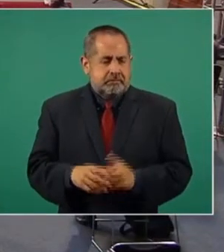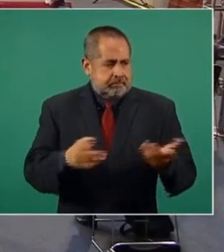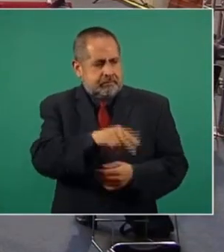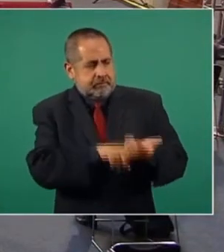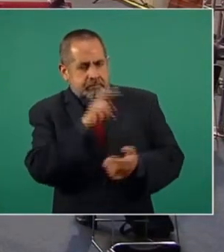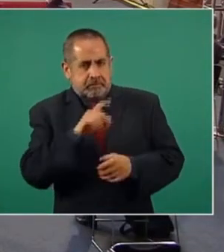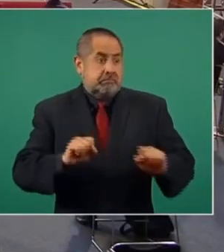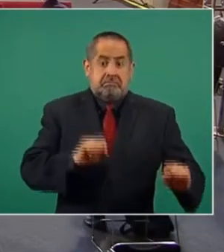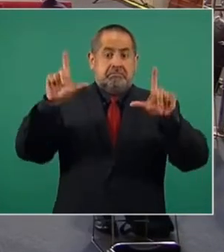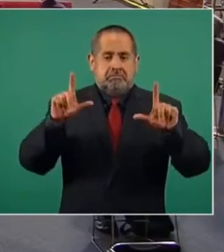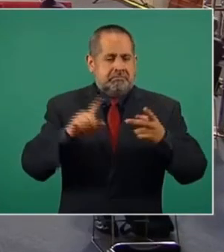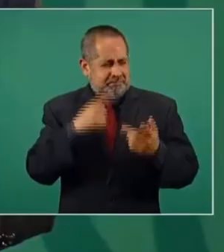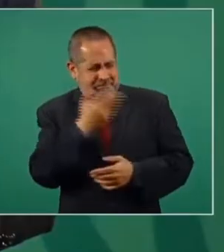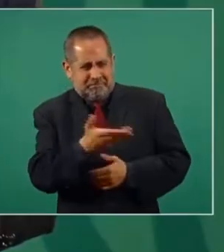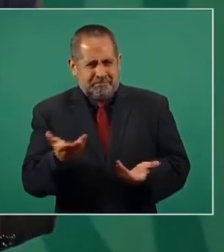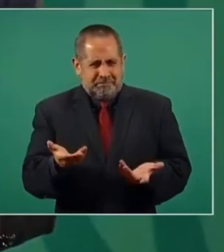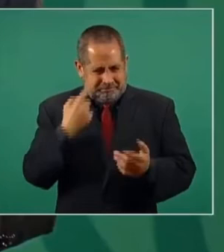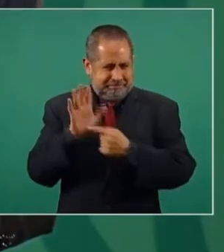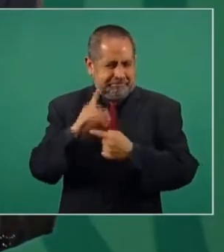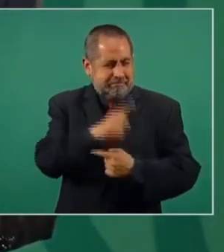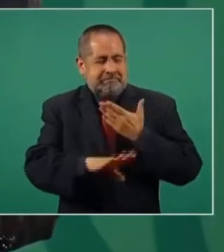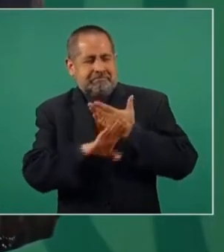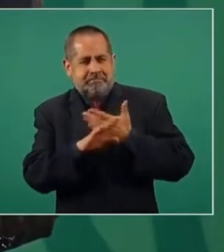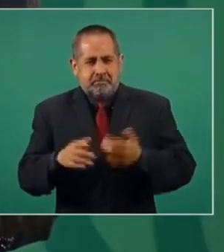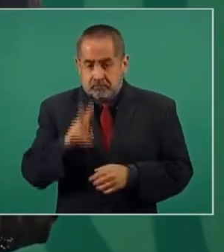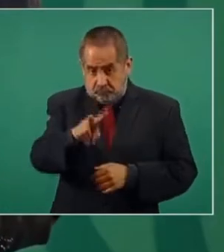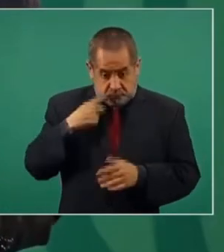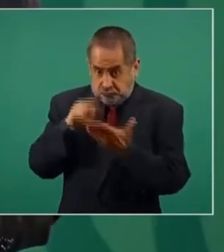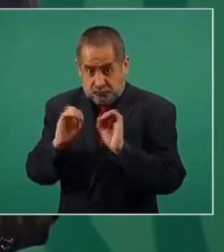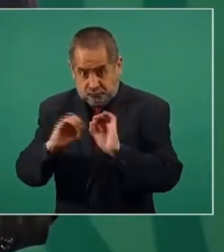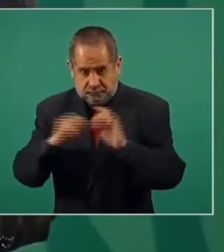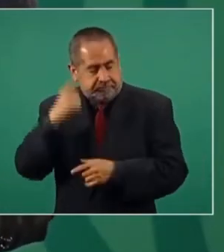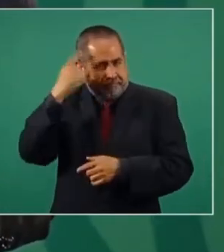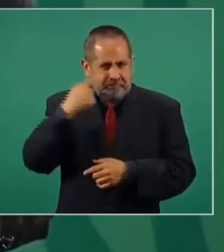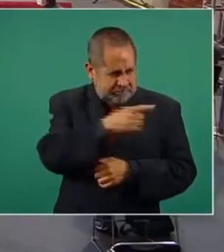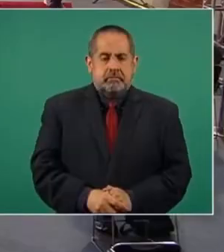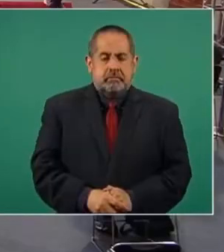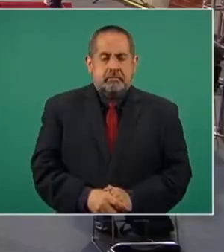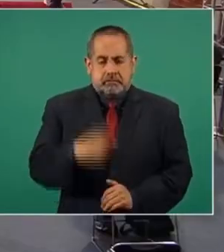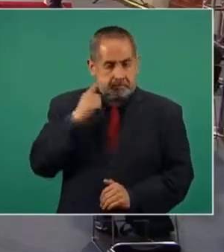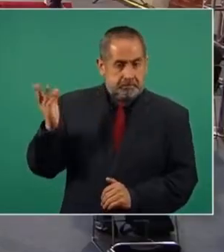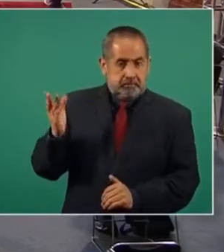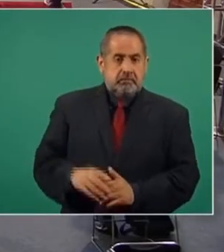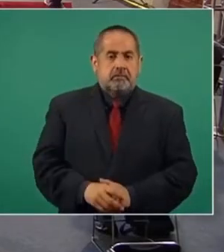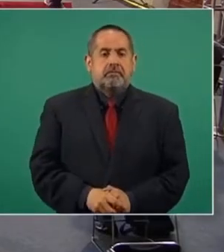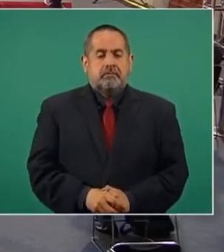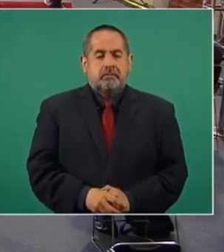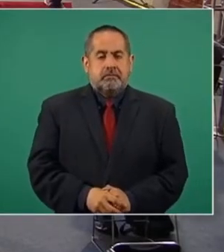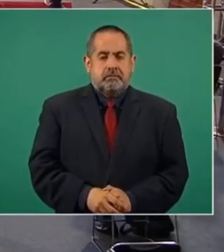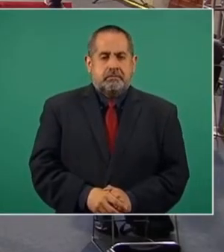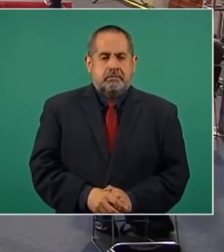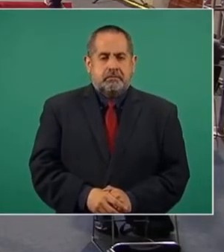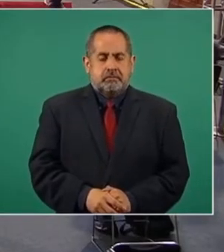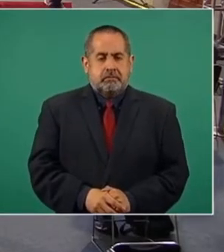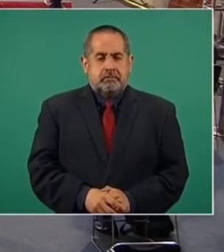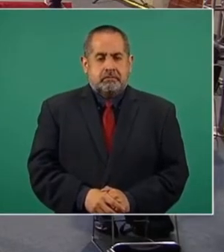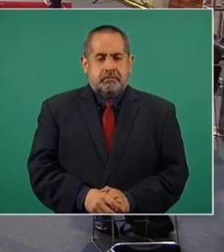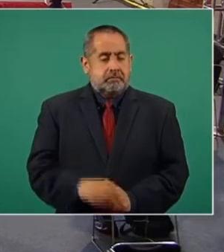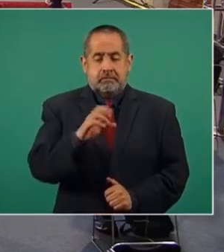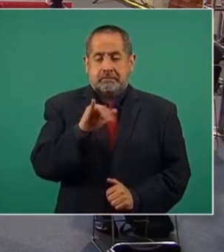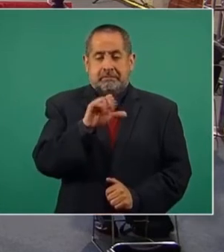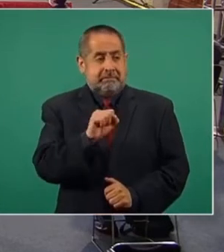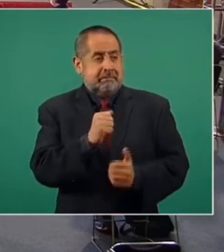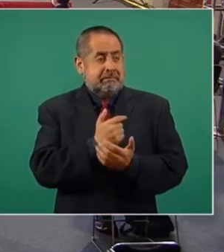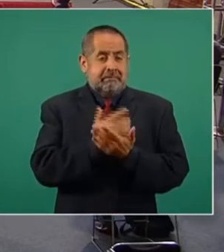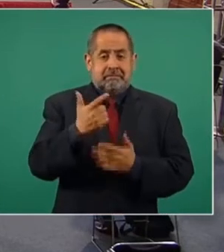Por eso, la primera plana del reforma. más para... No las he visto, ¿eh? ¿Lo pueden poner? Miren, asfixia, crisis